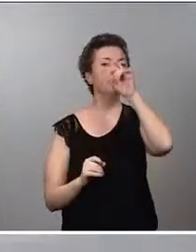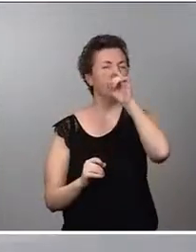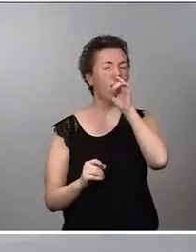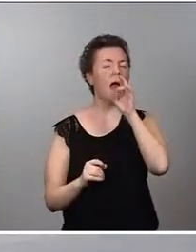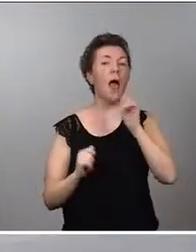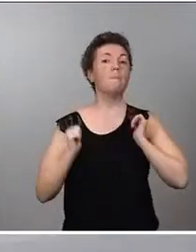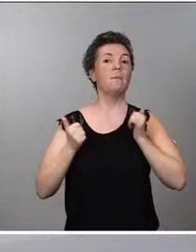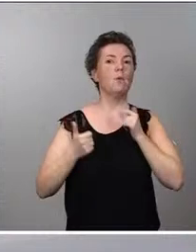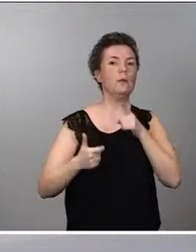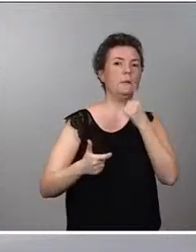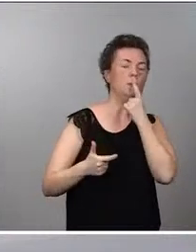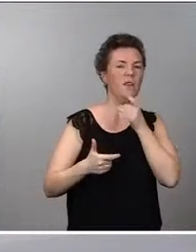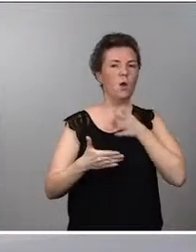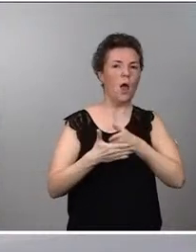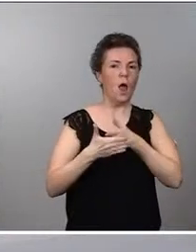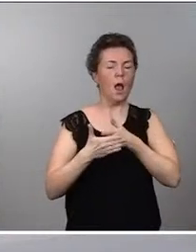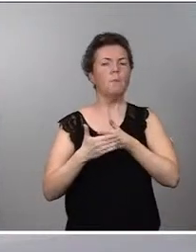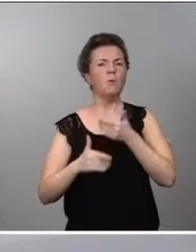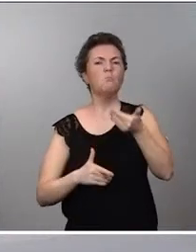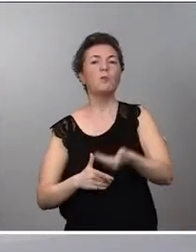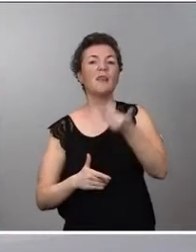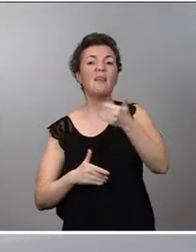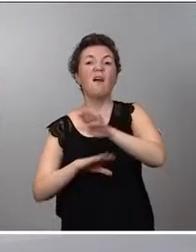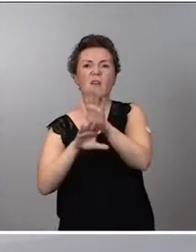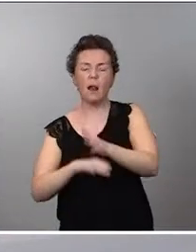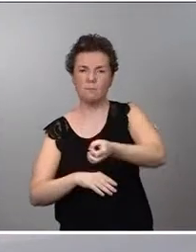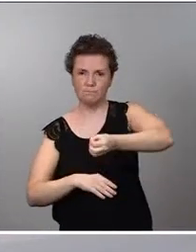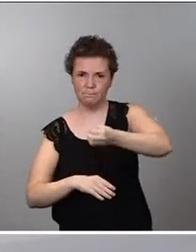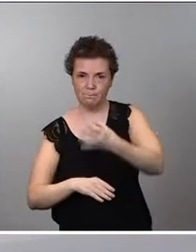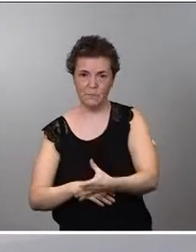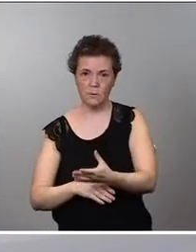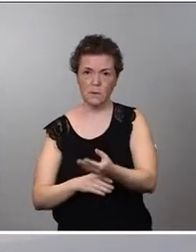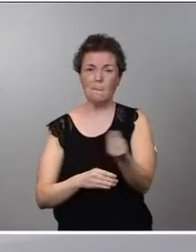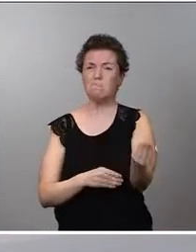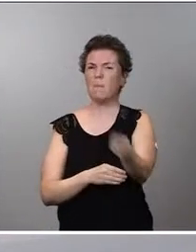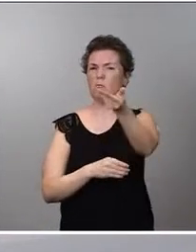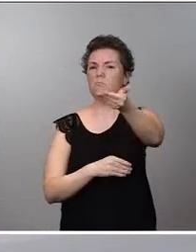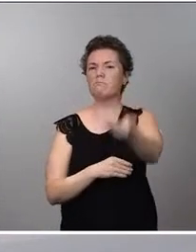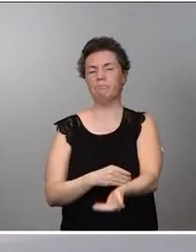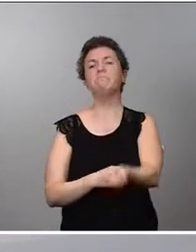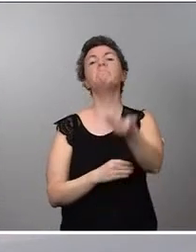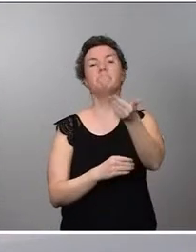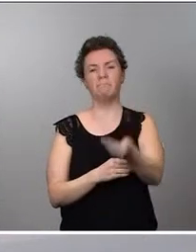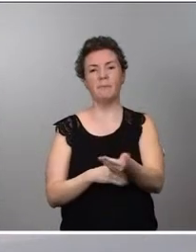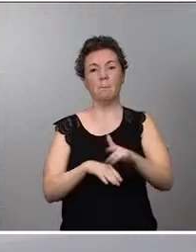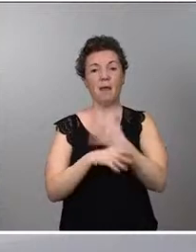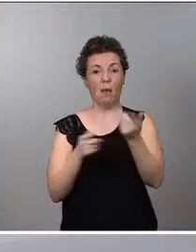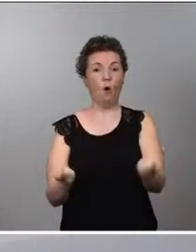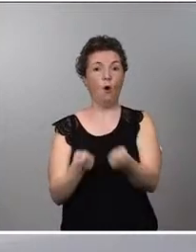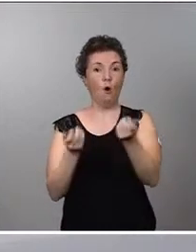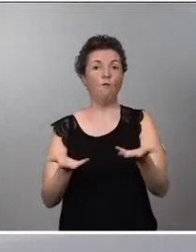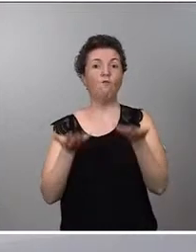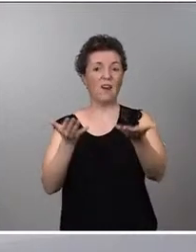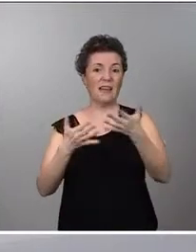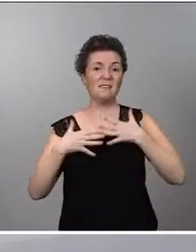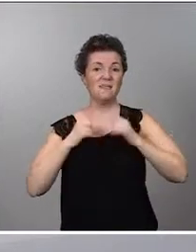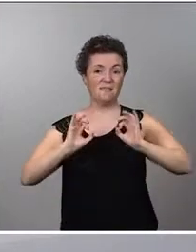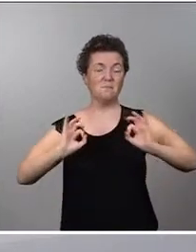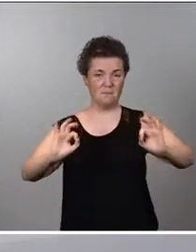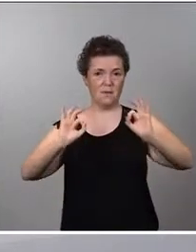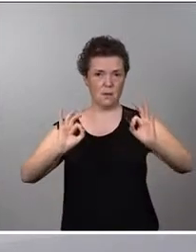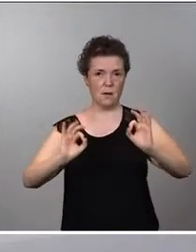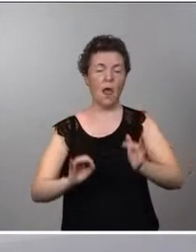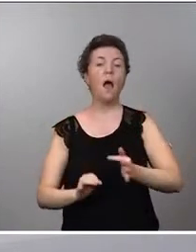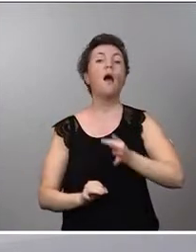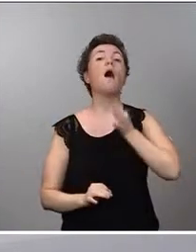principio, pero lo más importante es cómo acabamos con unas mejoras importantísimas para esa oferta sanitaria especializada que además acabó